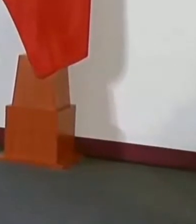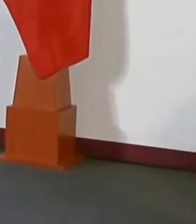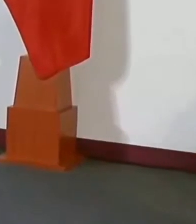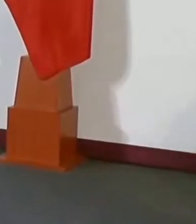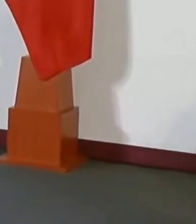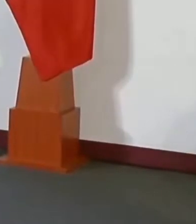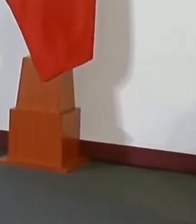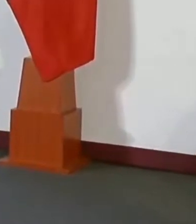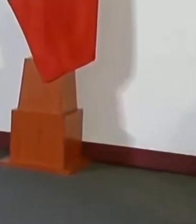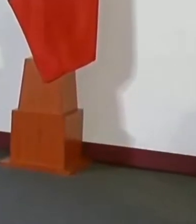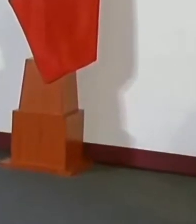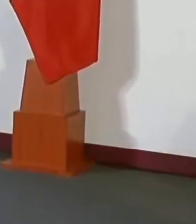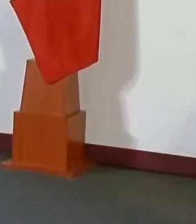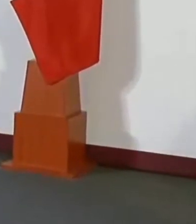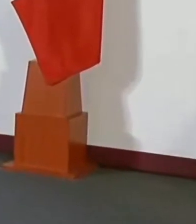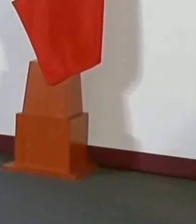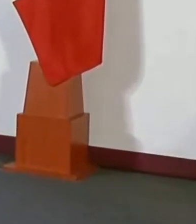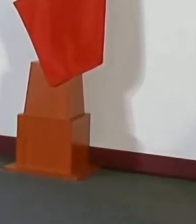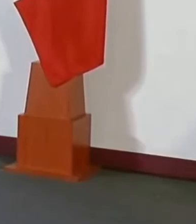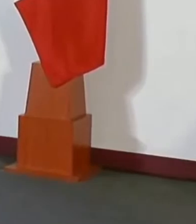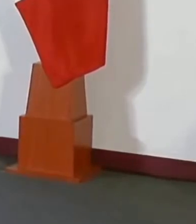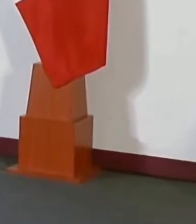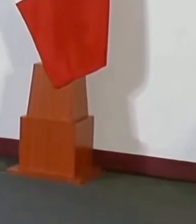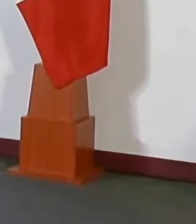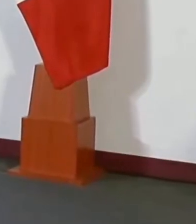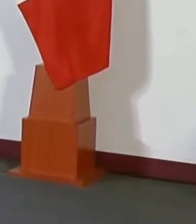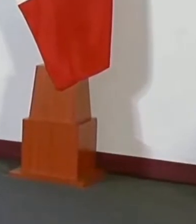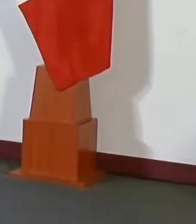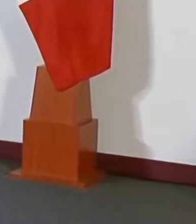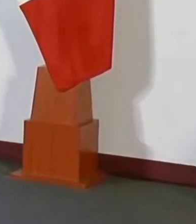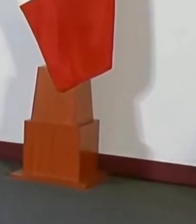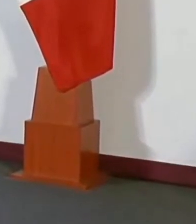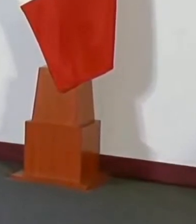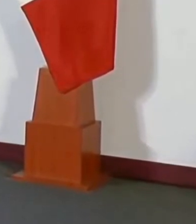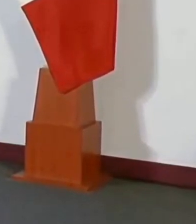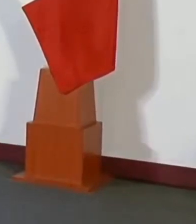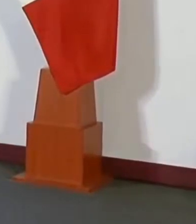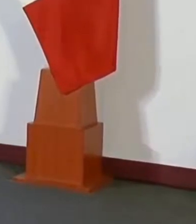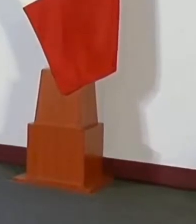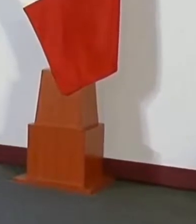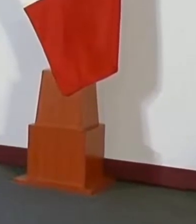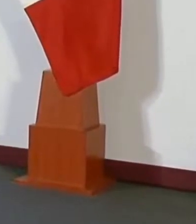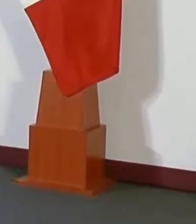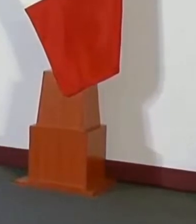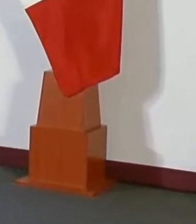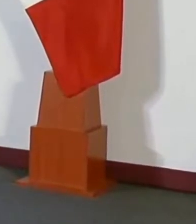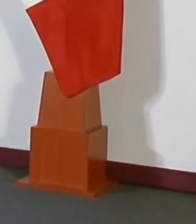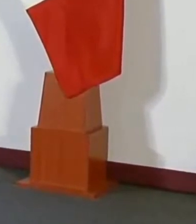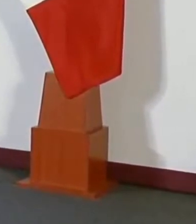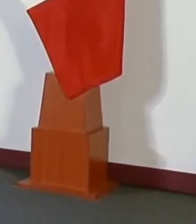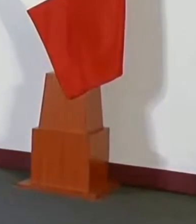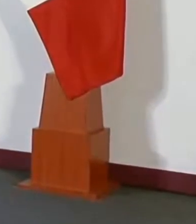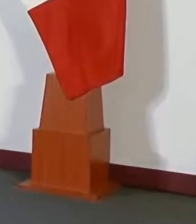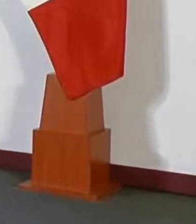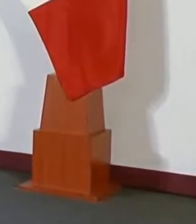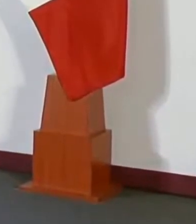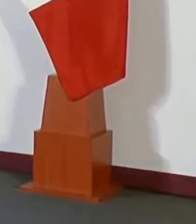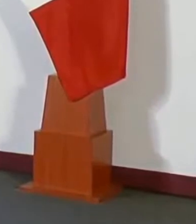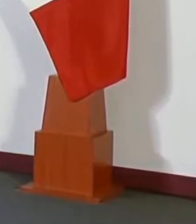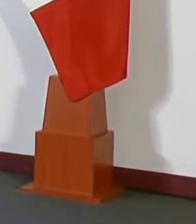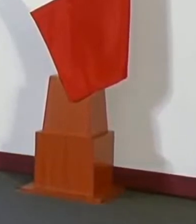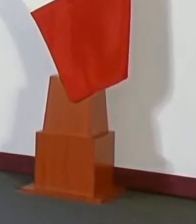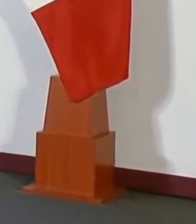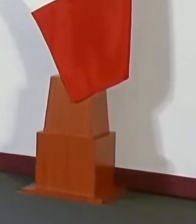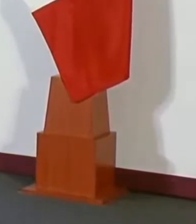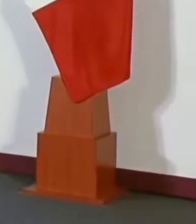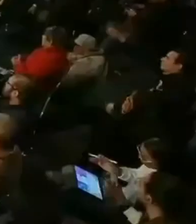personal. Y esa es una de las tareas a través de las redes ECOS para distintos temas que vamos